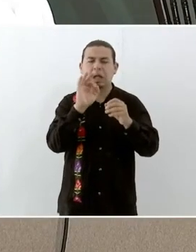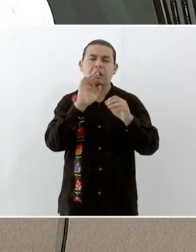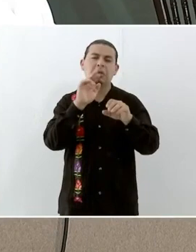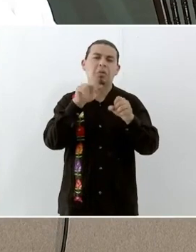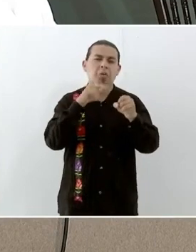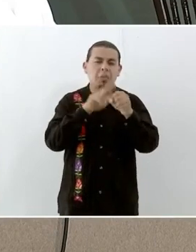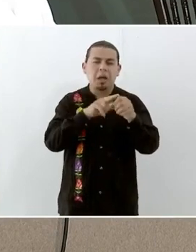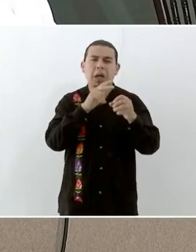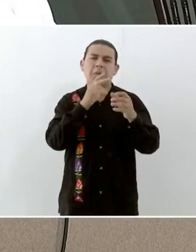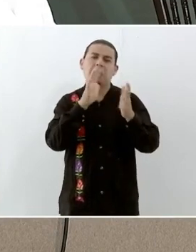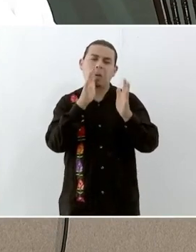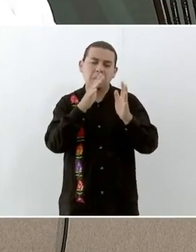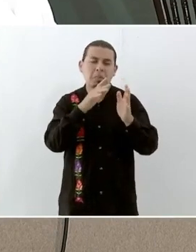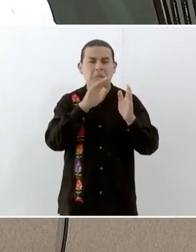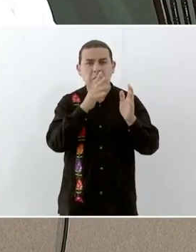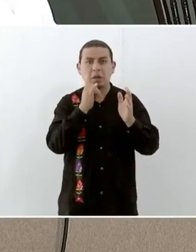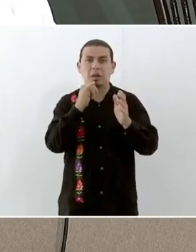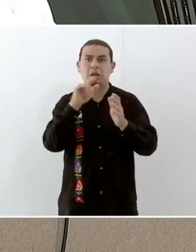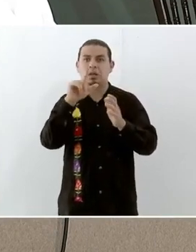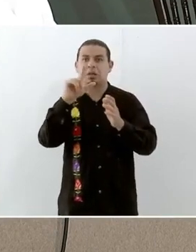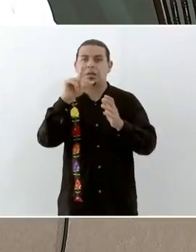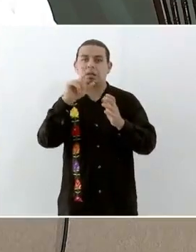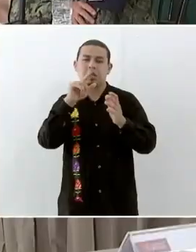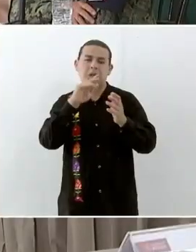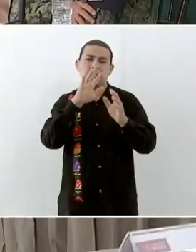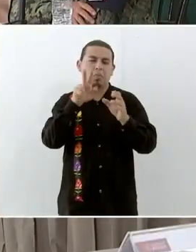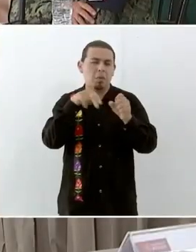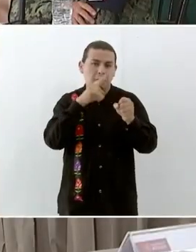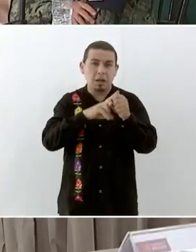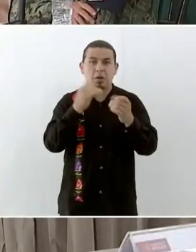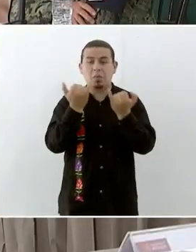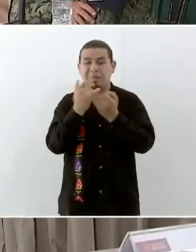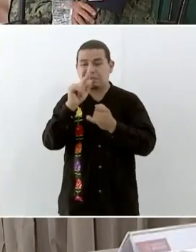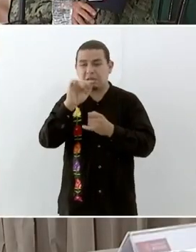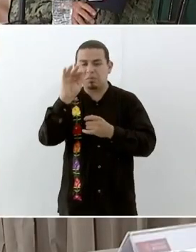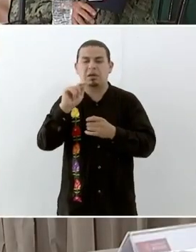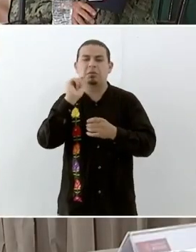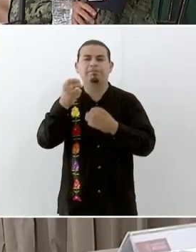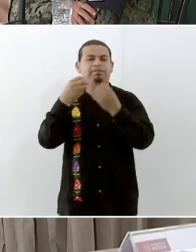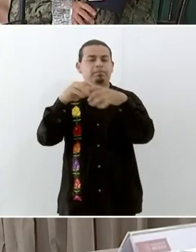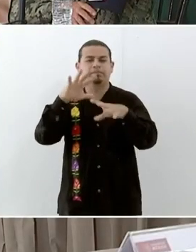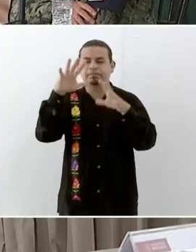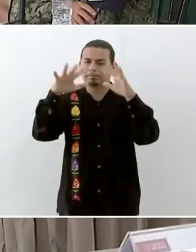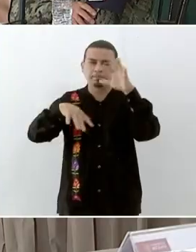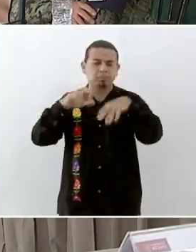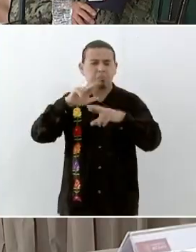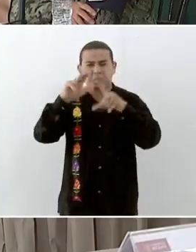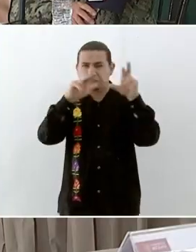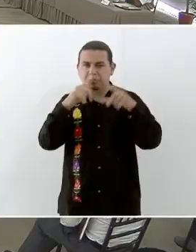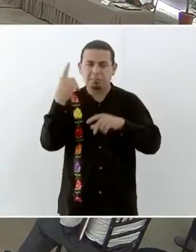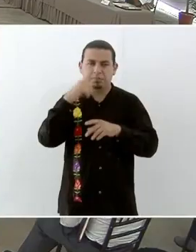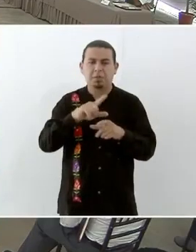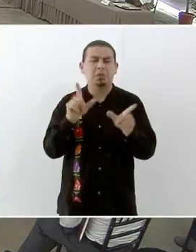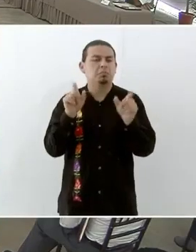daños mayores son el 70%. Eso sería cuánto, señor presidente. Muchas gracias.